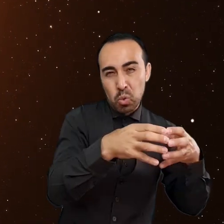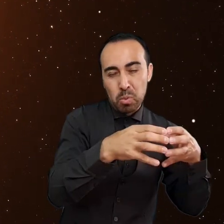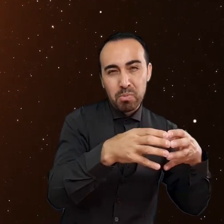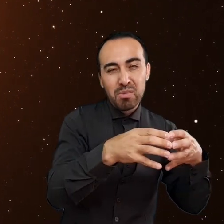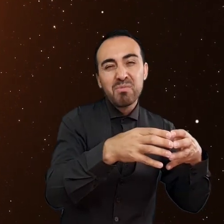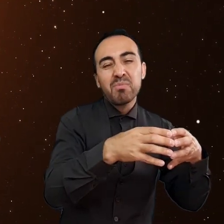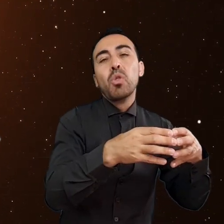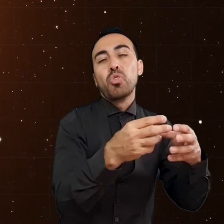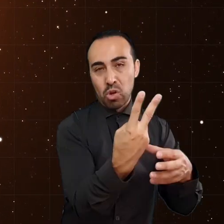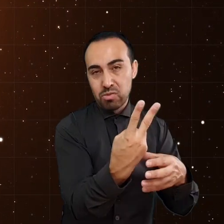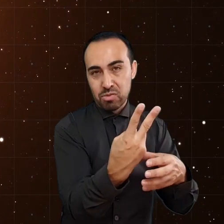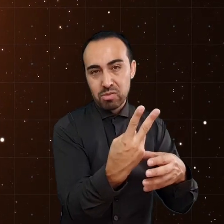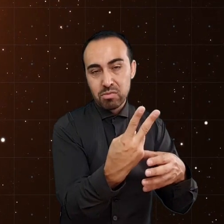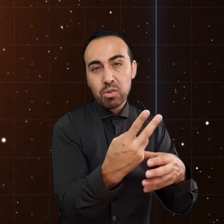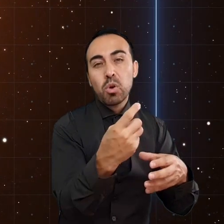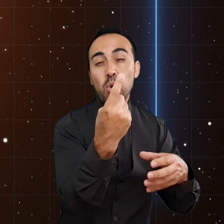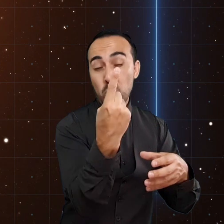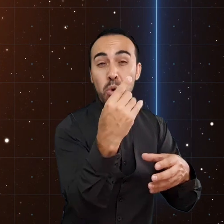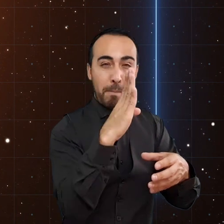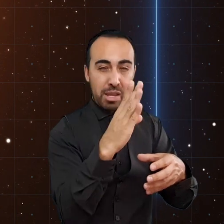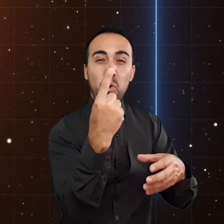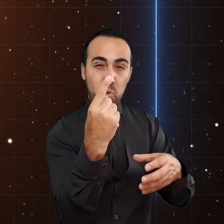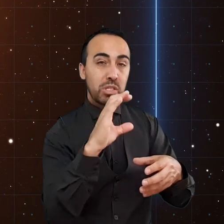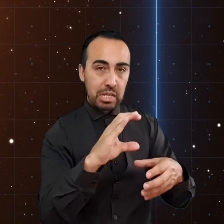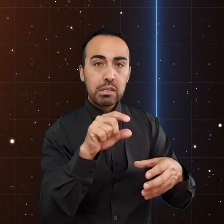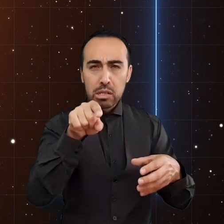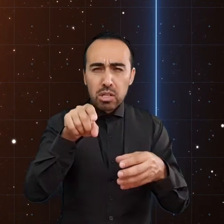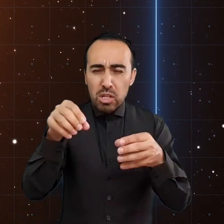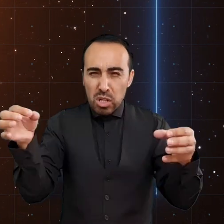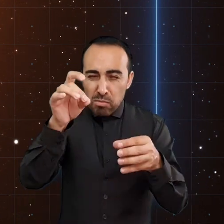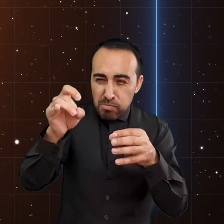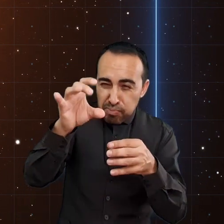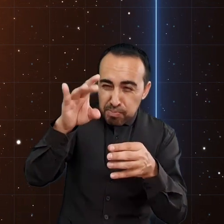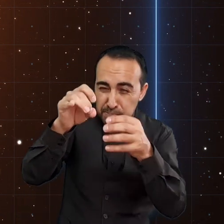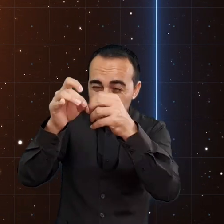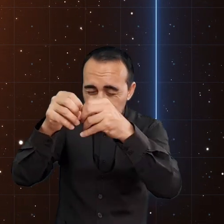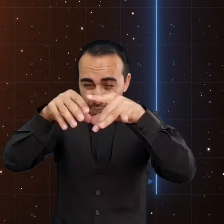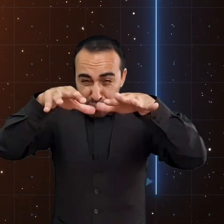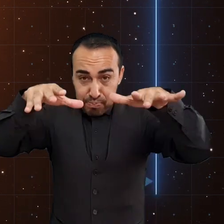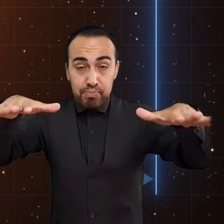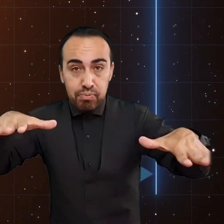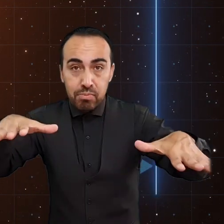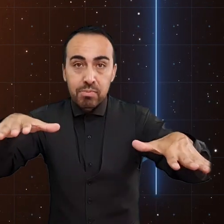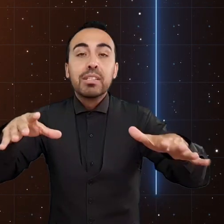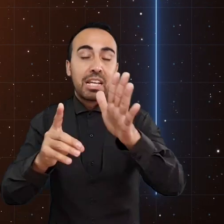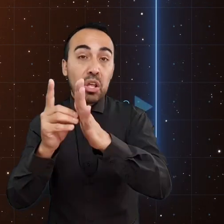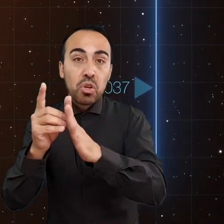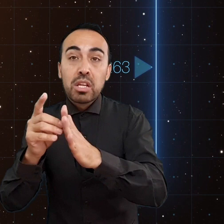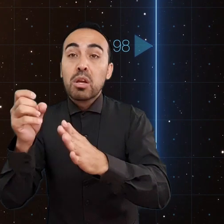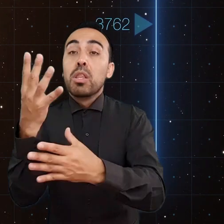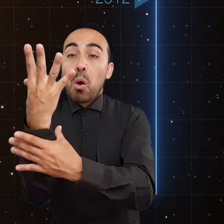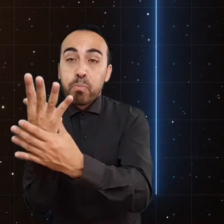1b y 1c, son explosiones que se producen al final de la vida de las estrellas masivas. Las estrellas con más de